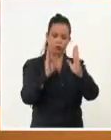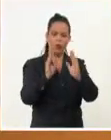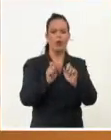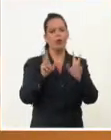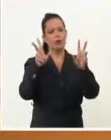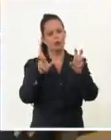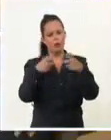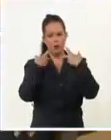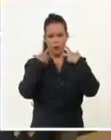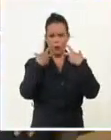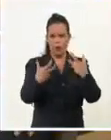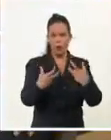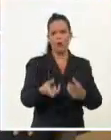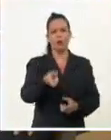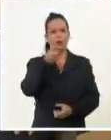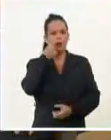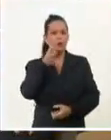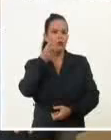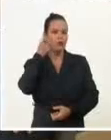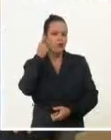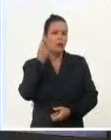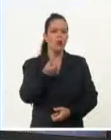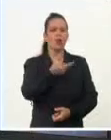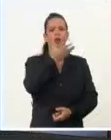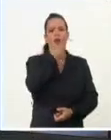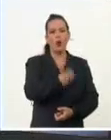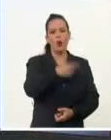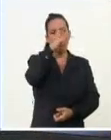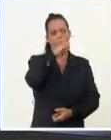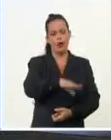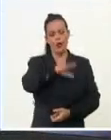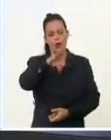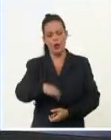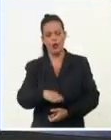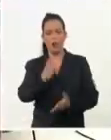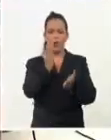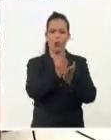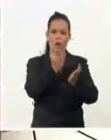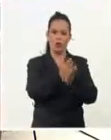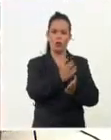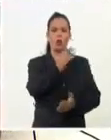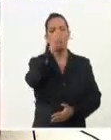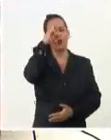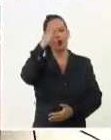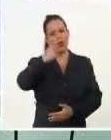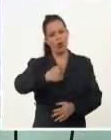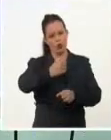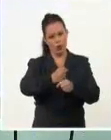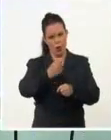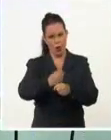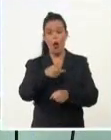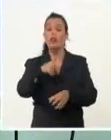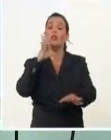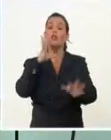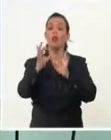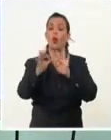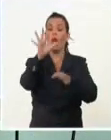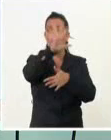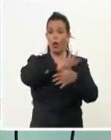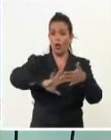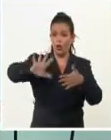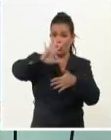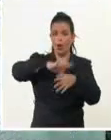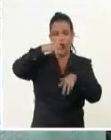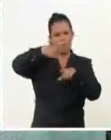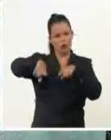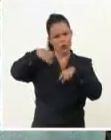infancia y la juventud, así como lo relacionado con la educación, la salud y el trabajo, la seguridad regional, entre otros asuntos